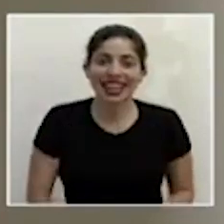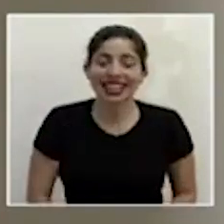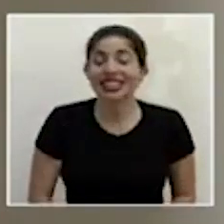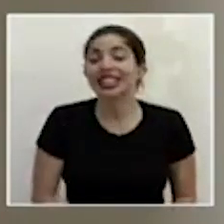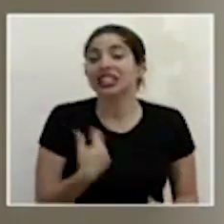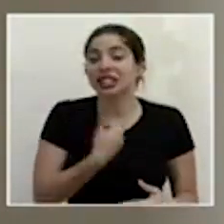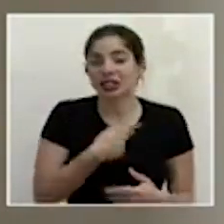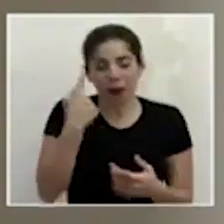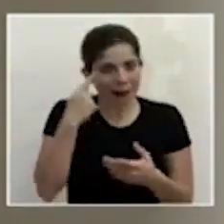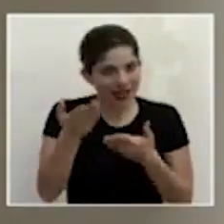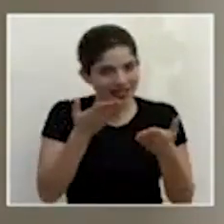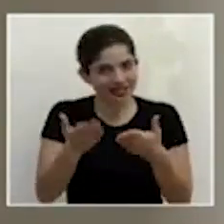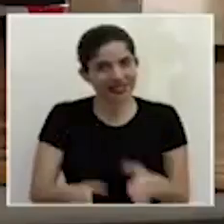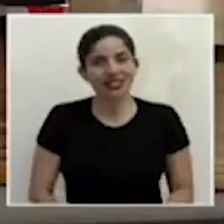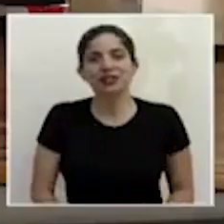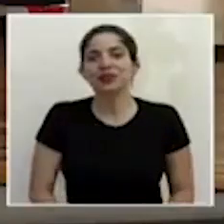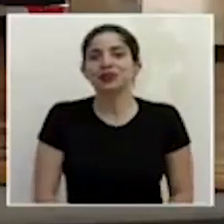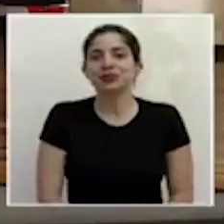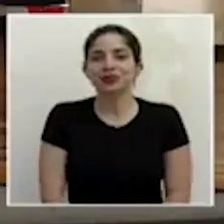y estamos a la orden